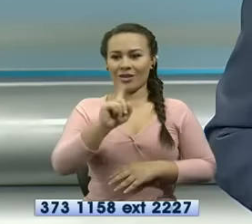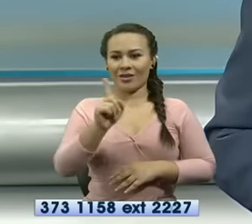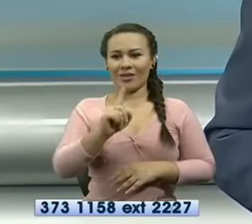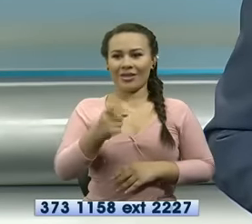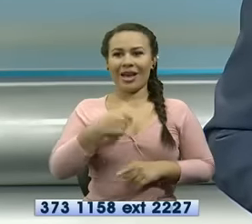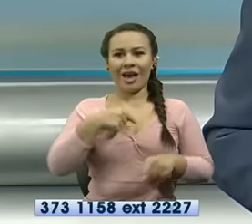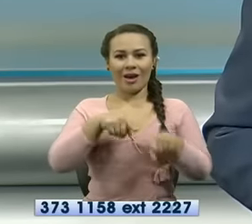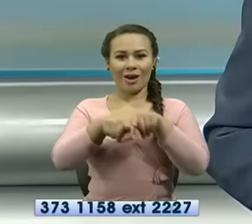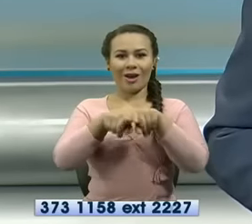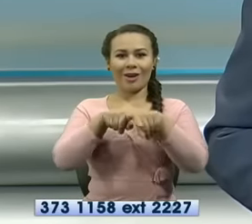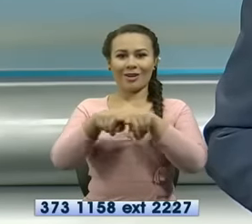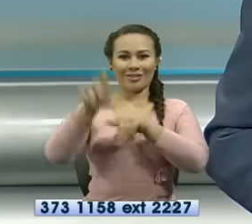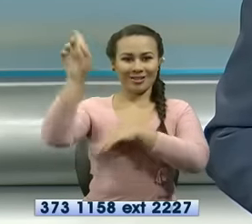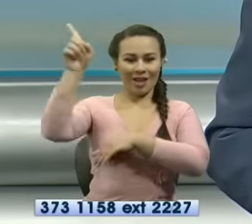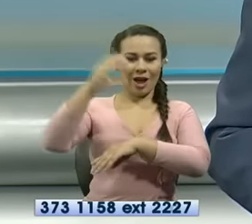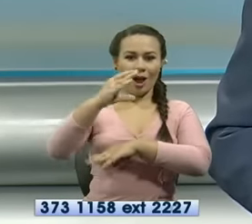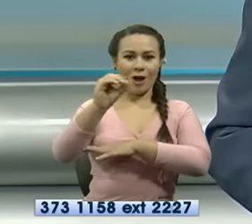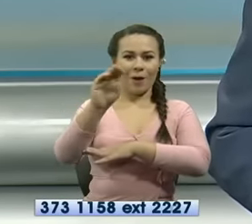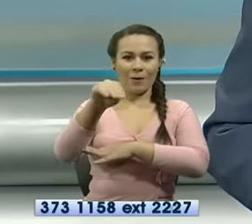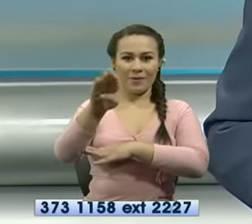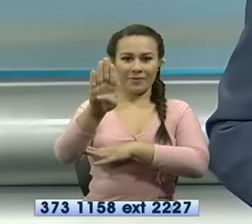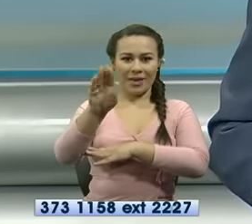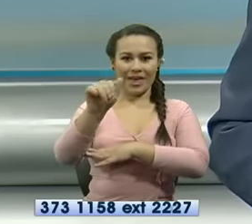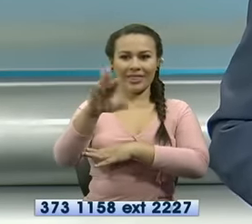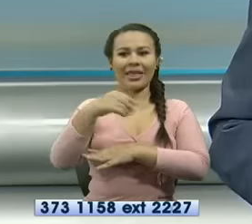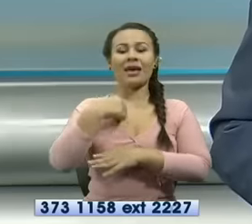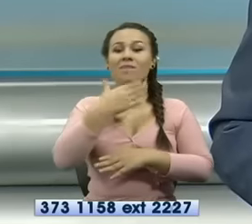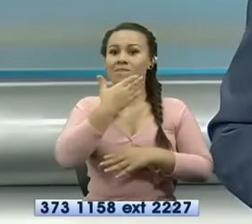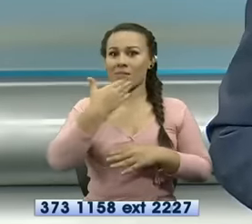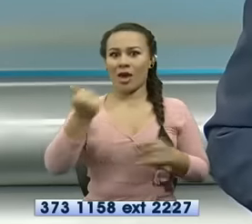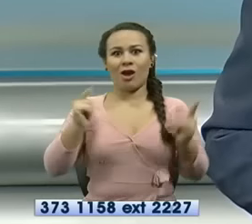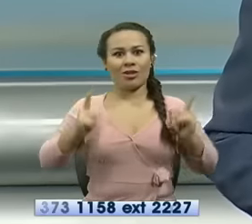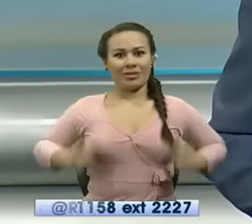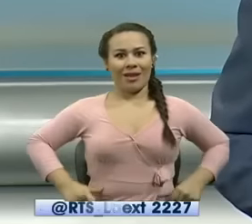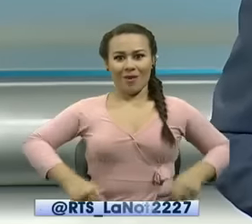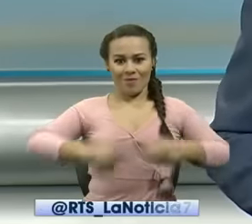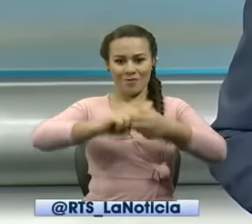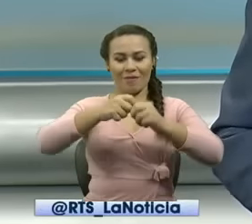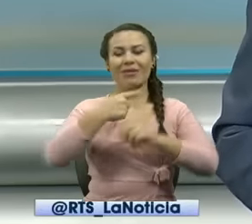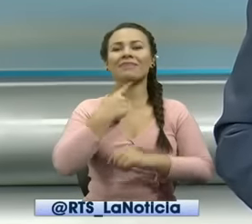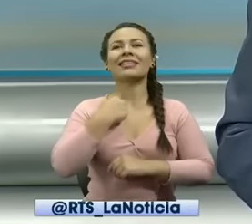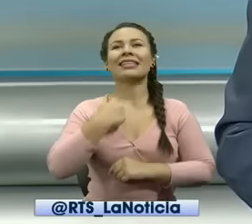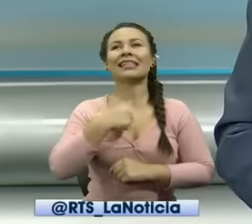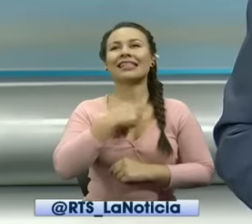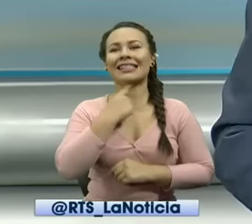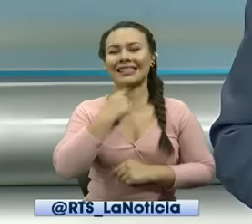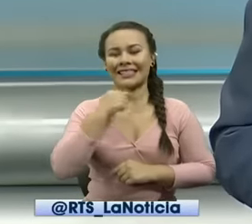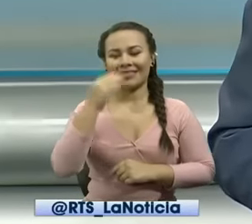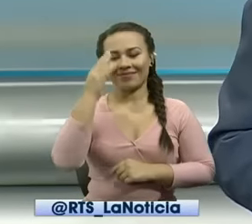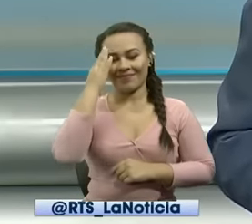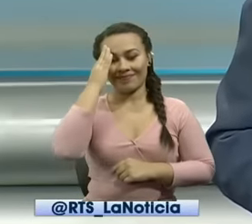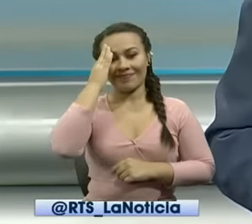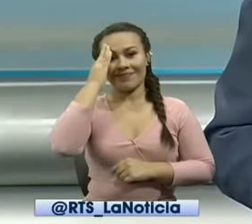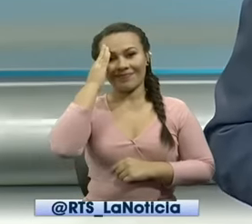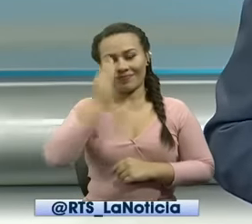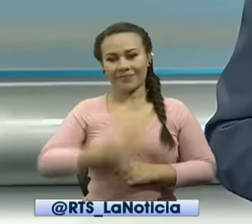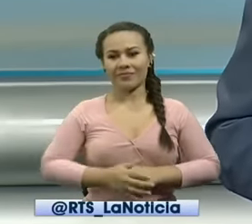concurso en el combate mejora mi problema de de disfonía